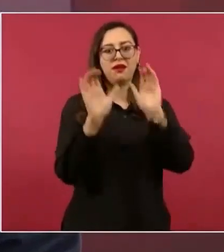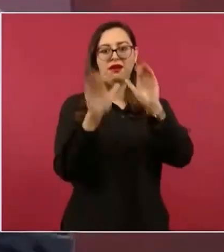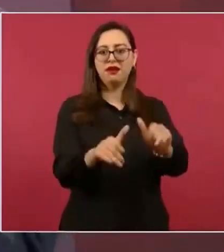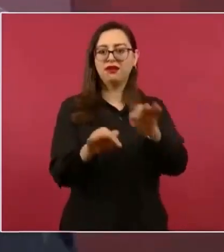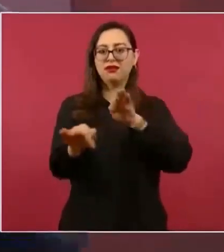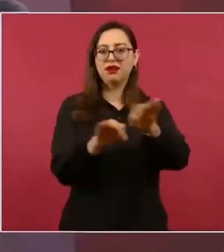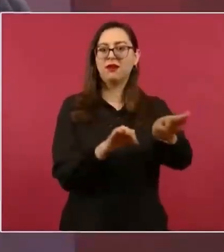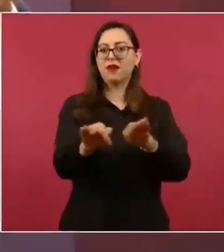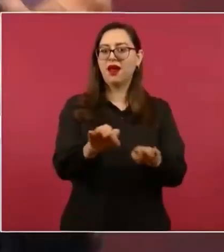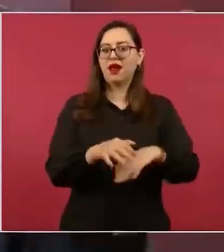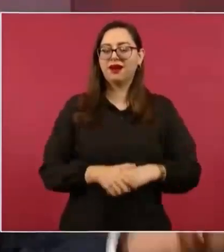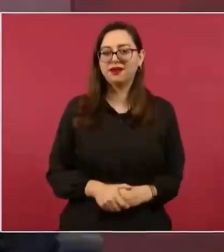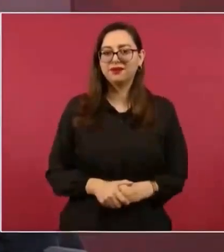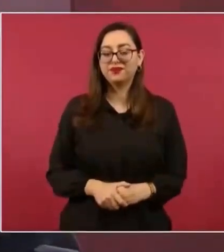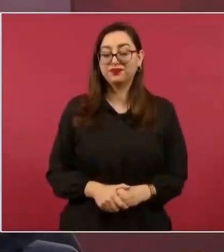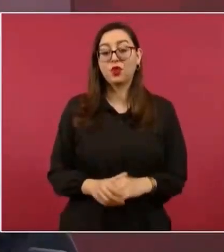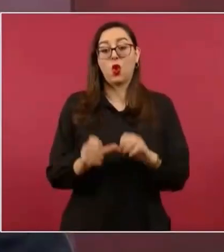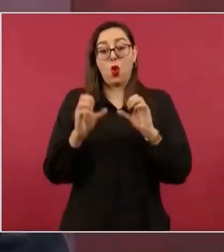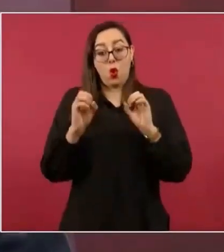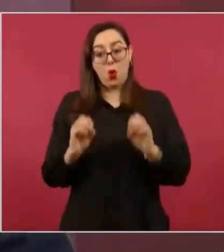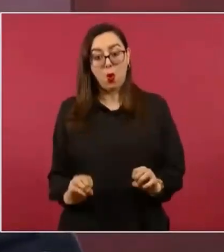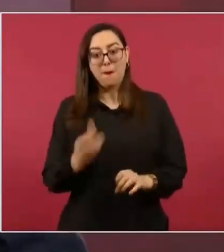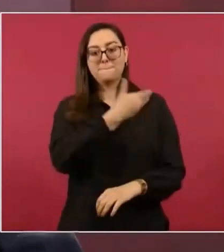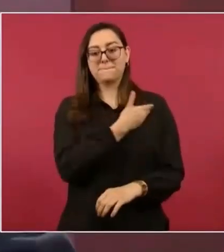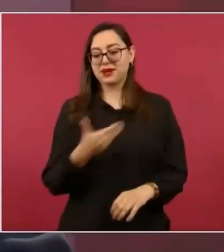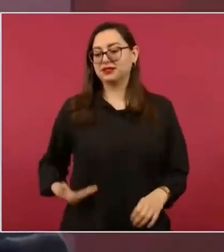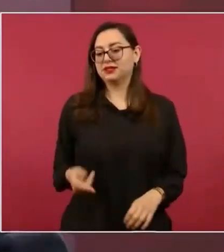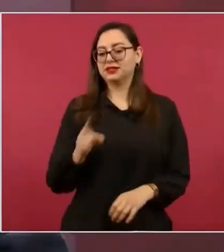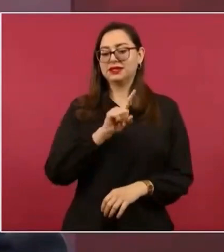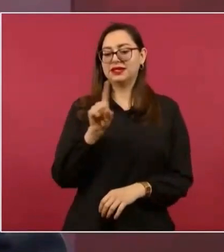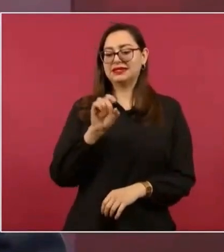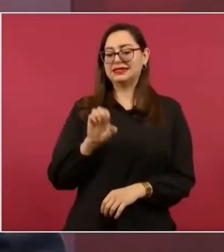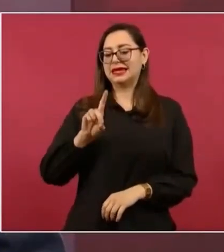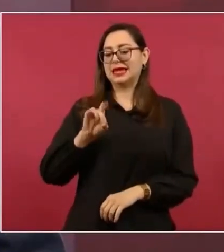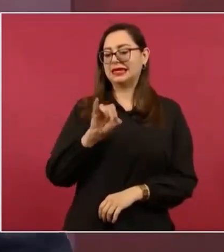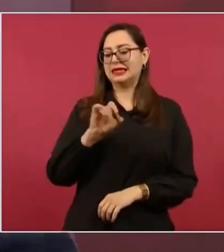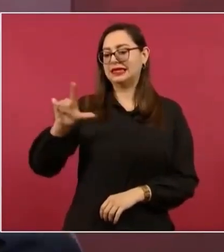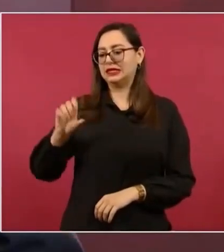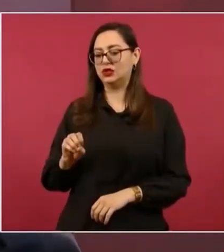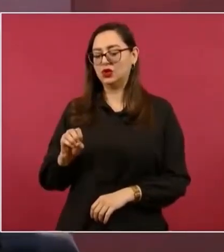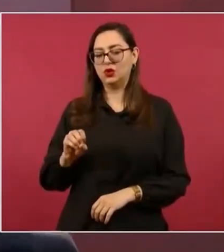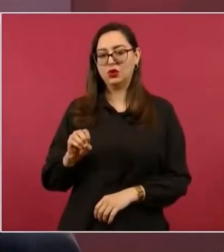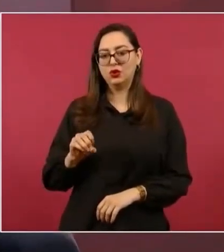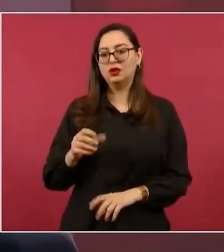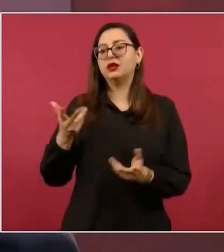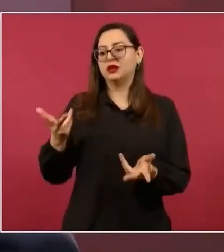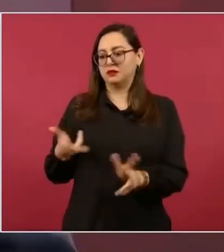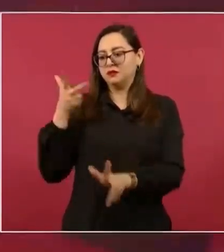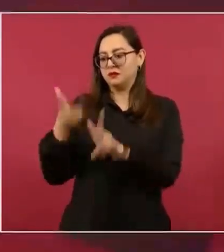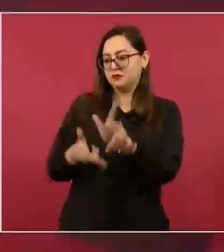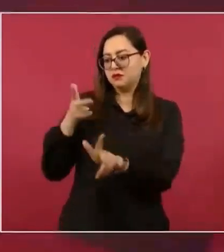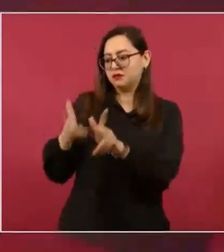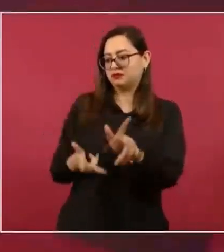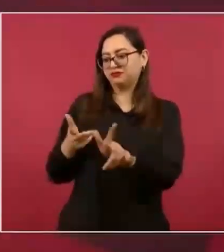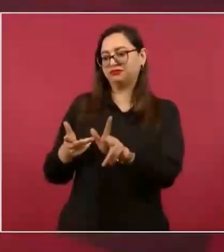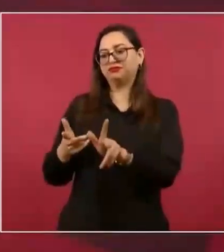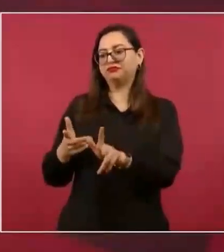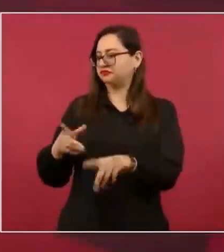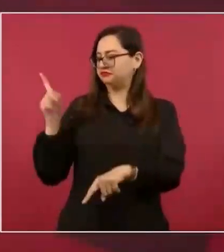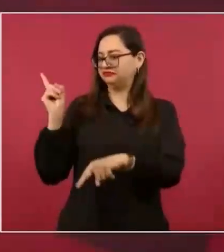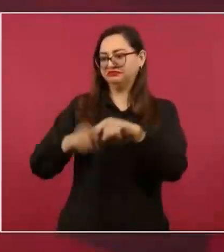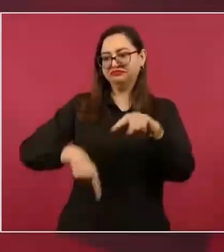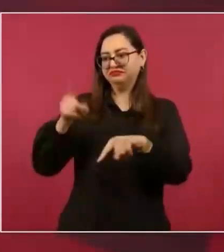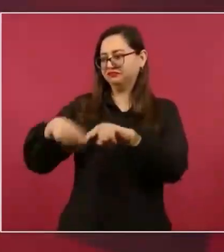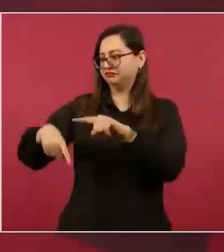que entregó los ferrocarriles nacionales, los privatizó y se fue a trabajar